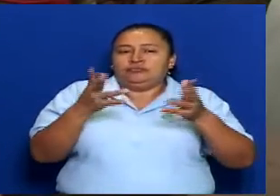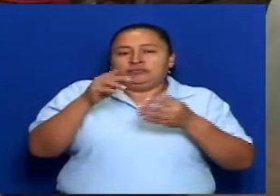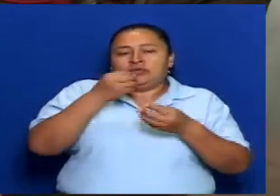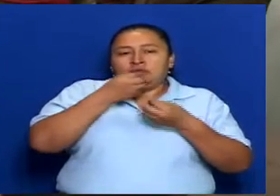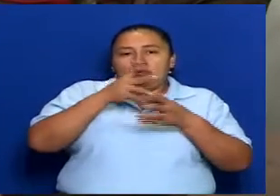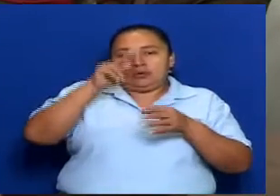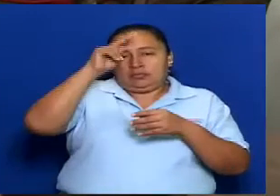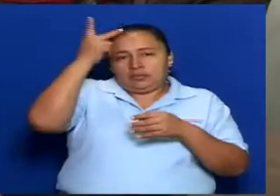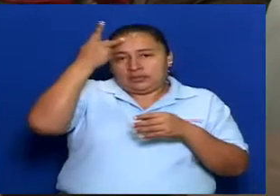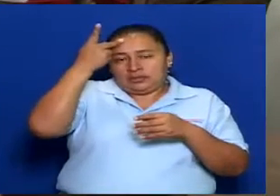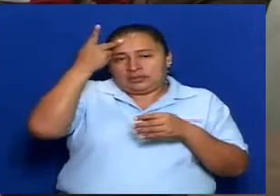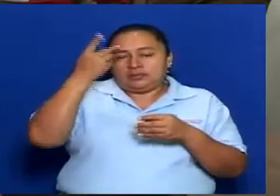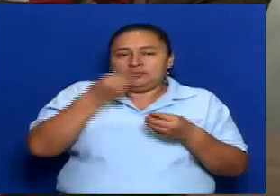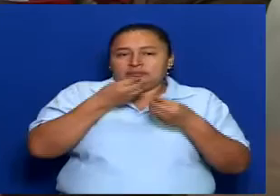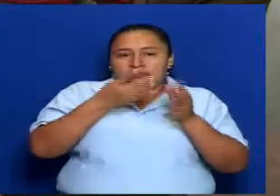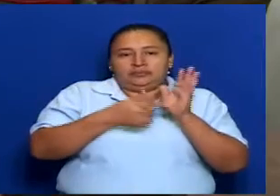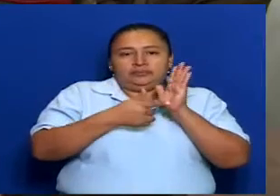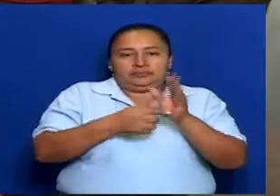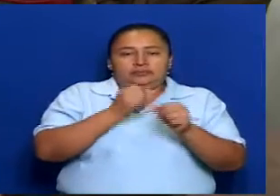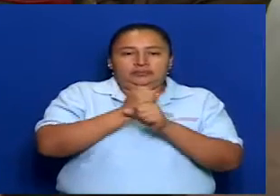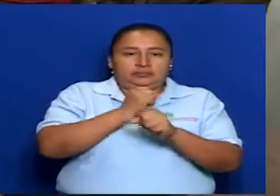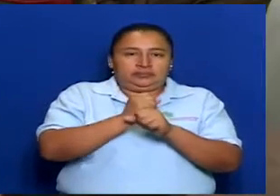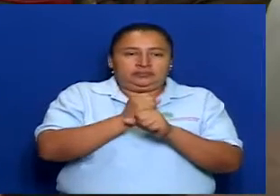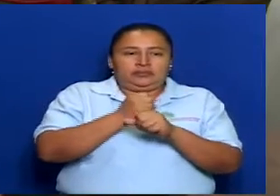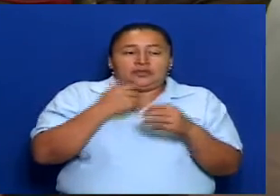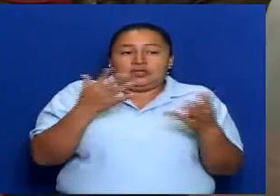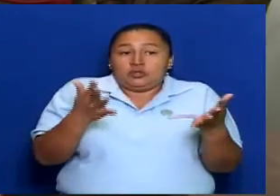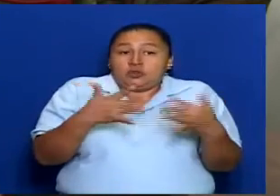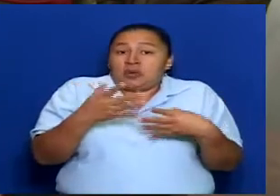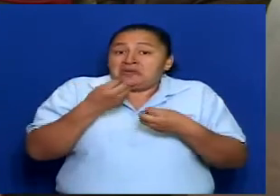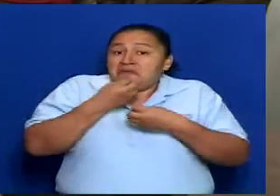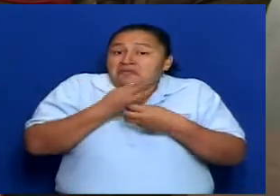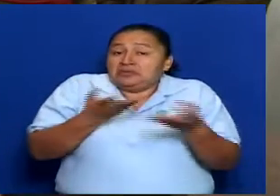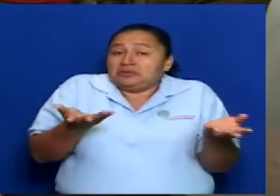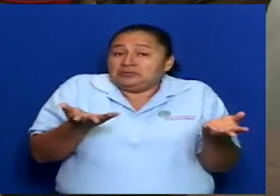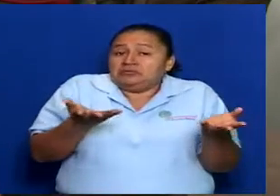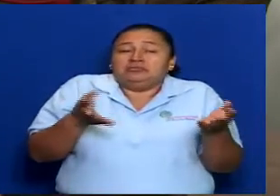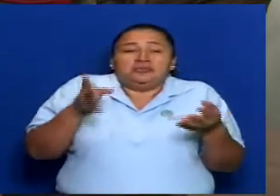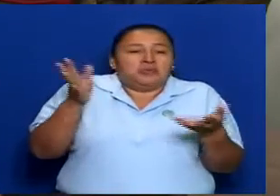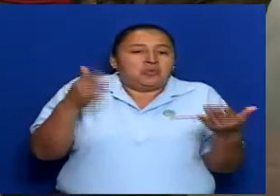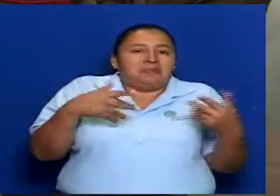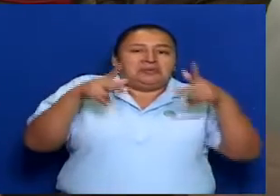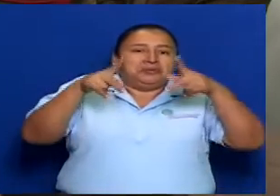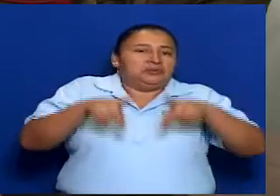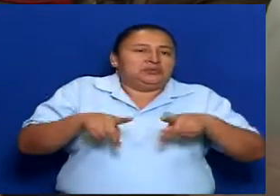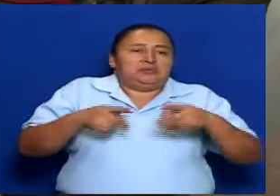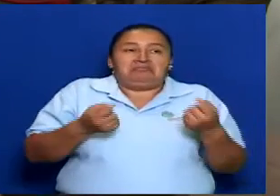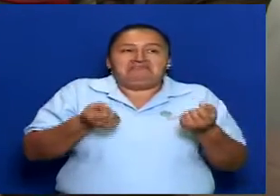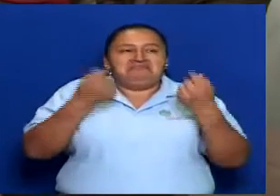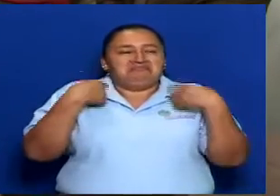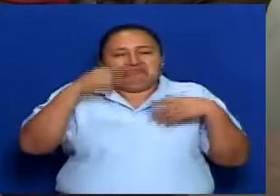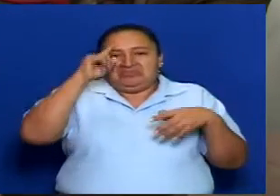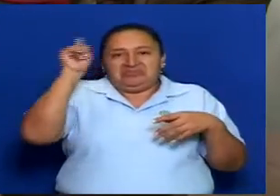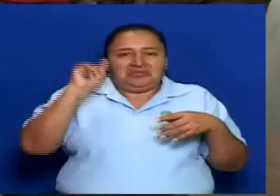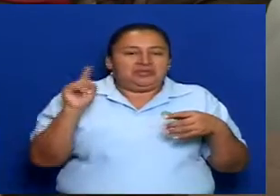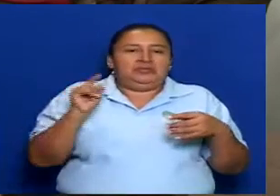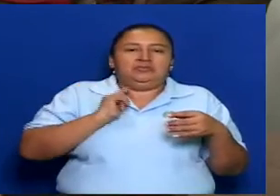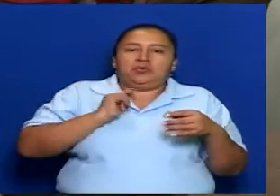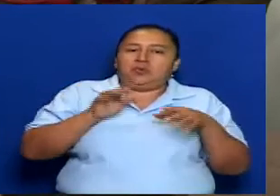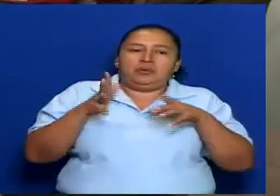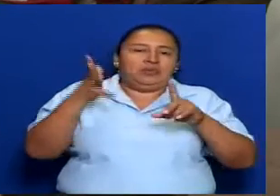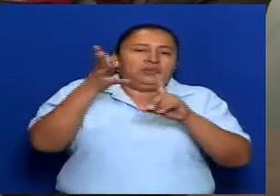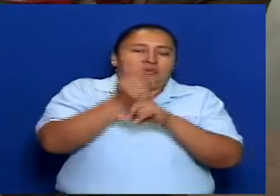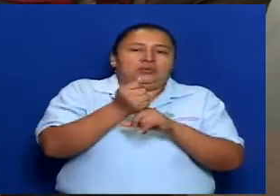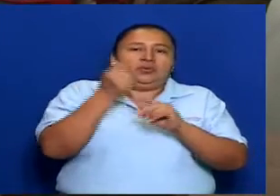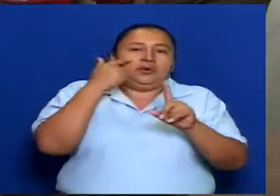políticas, claro, porque si no hay divulgación, no vamos a obtener todos los objetivos planteados.